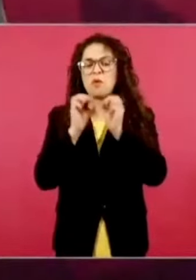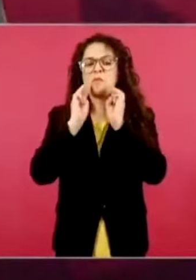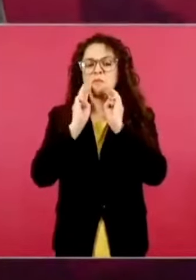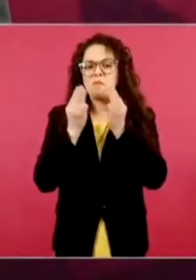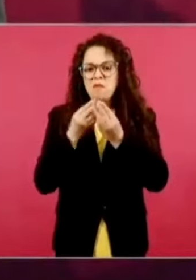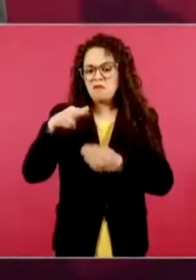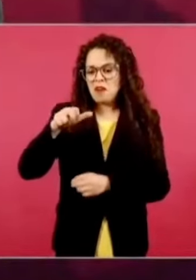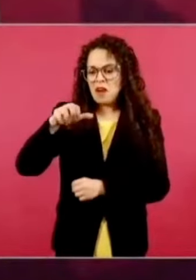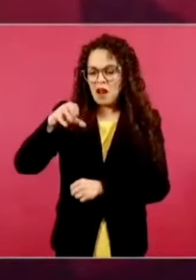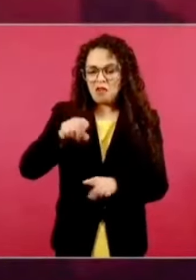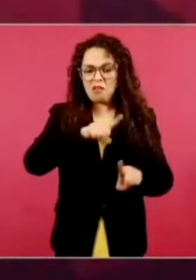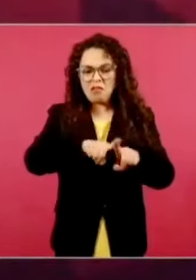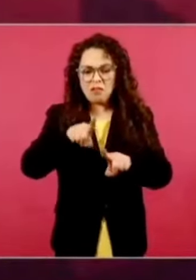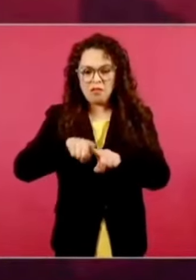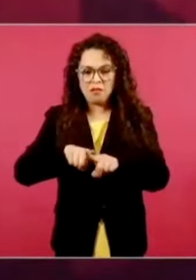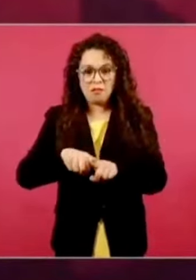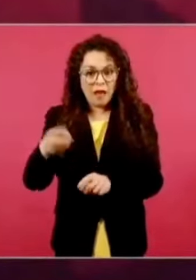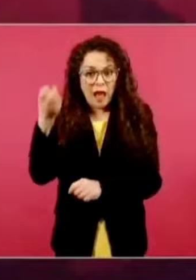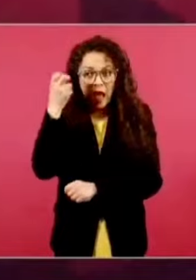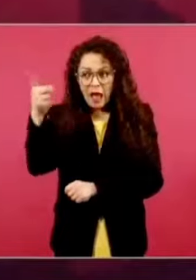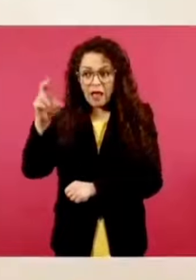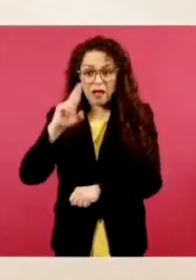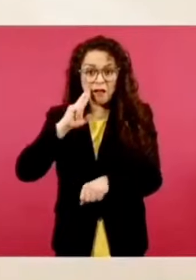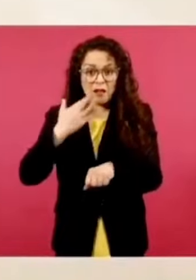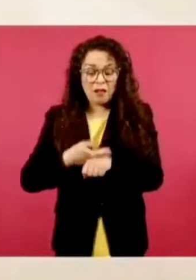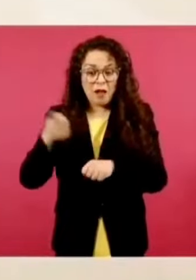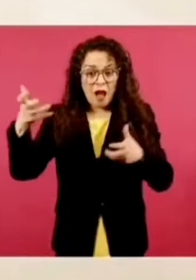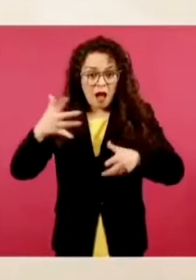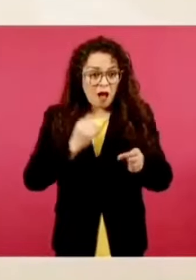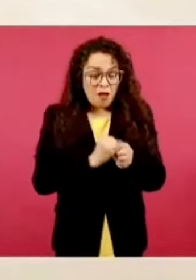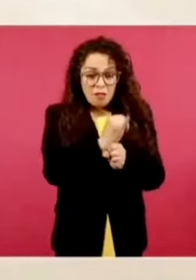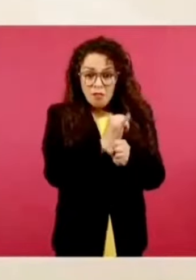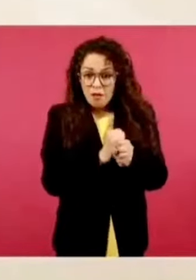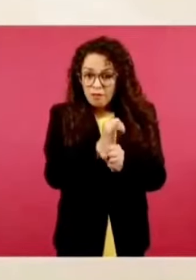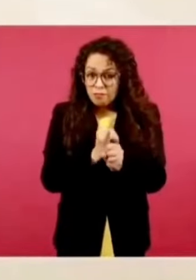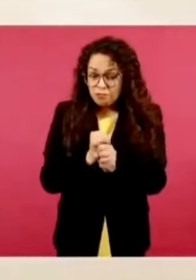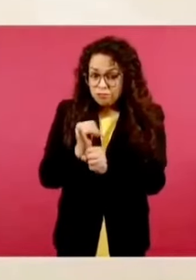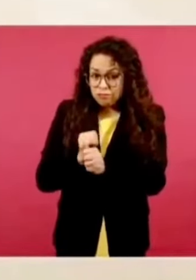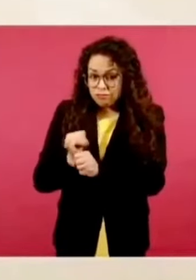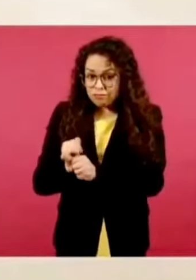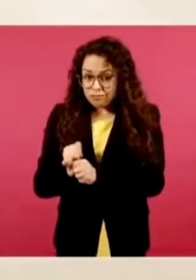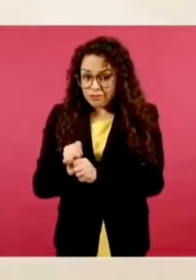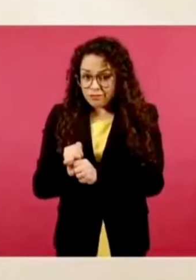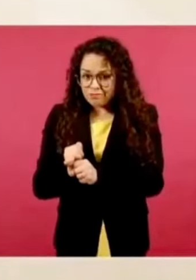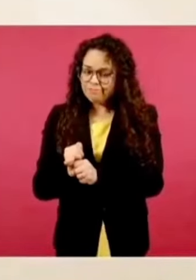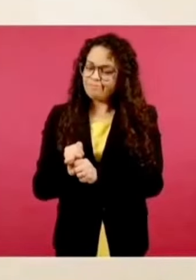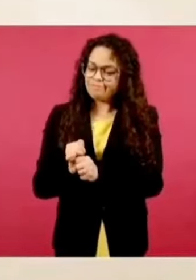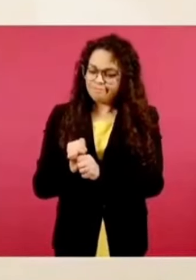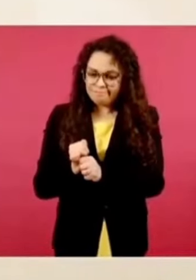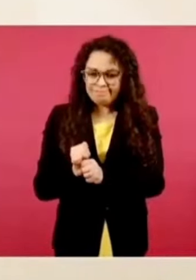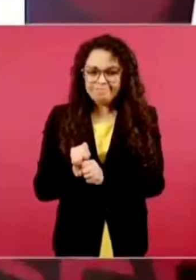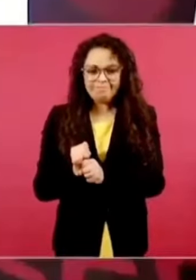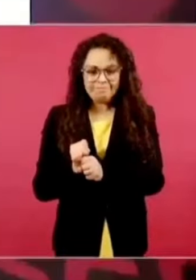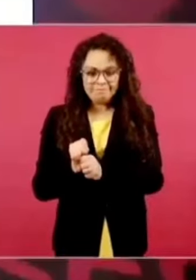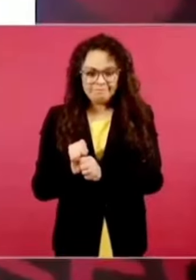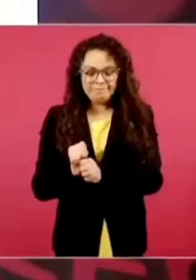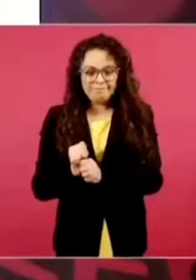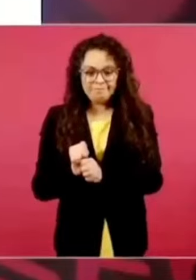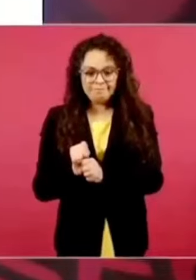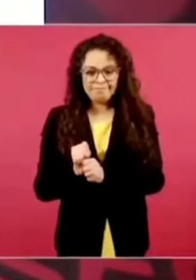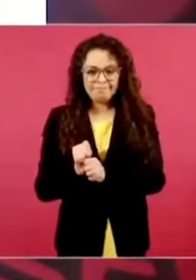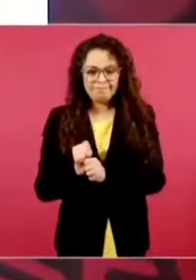Esa es su misión y pagan a estos periodistas